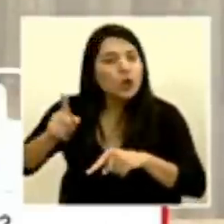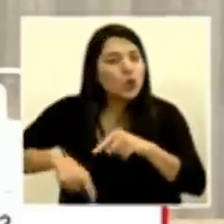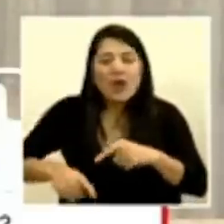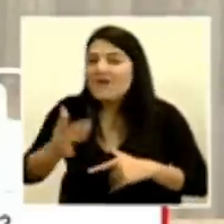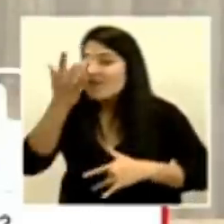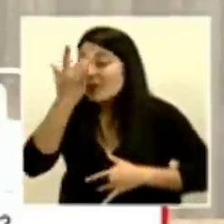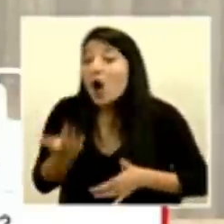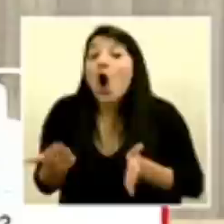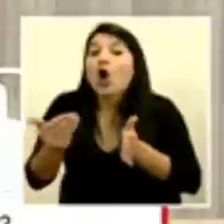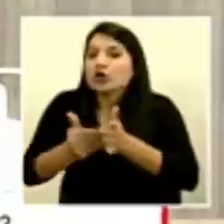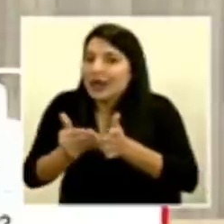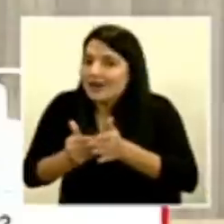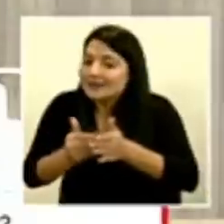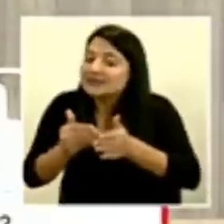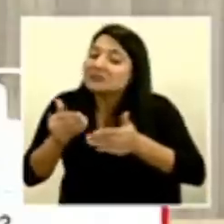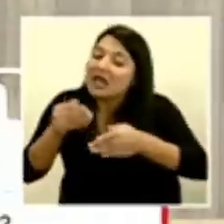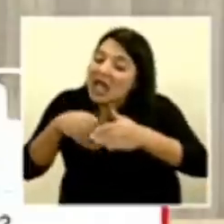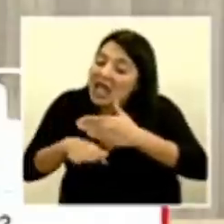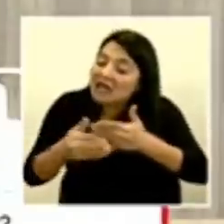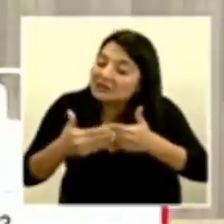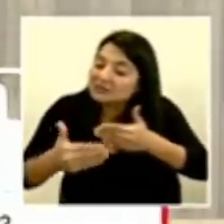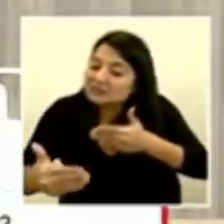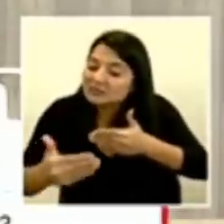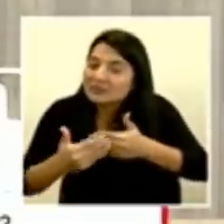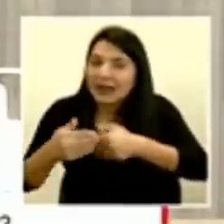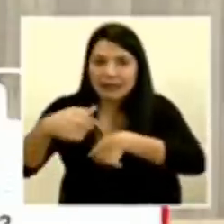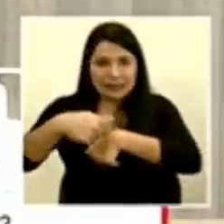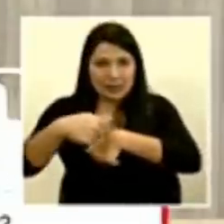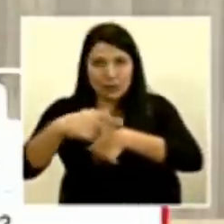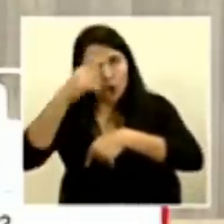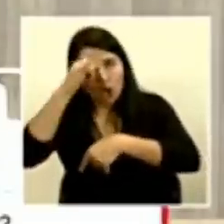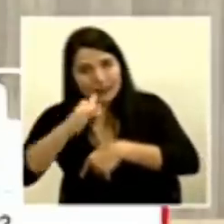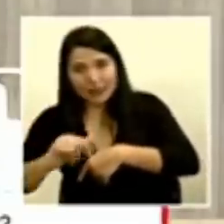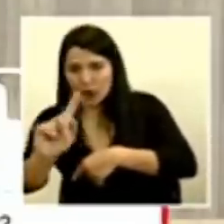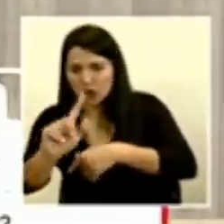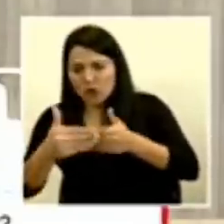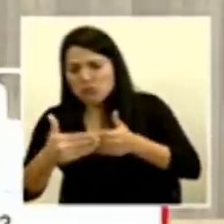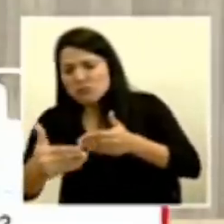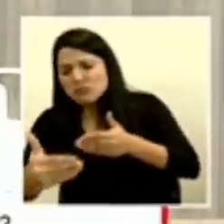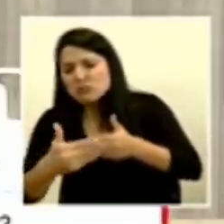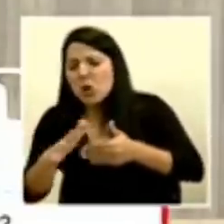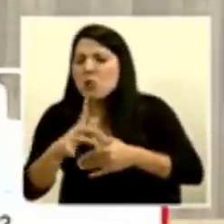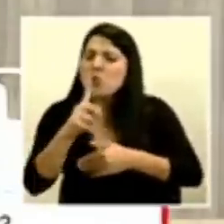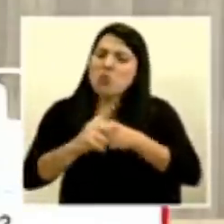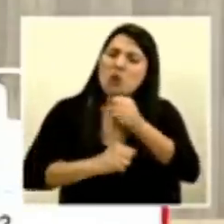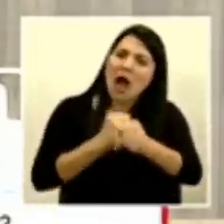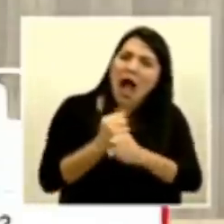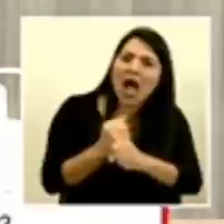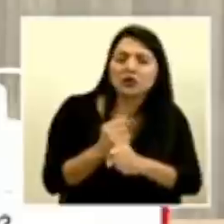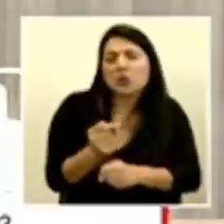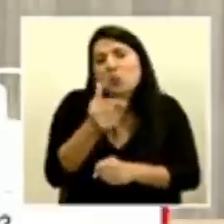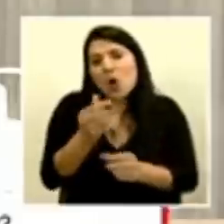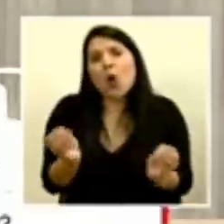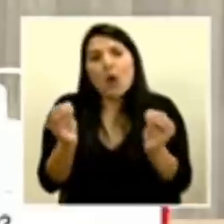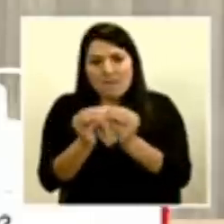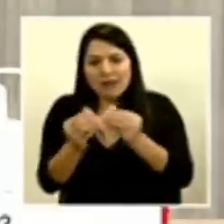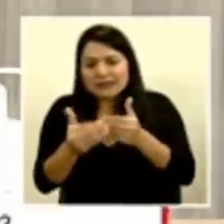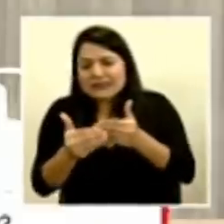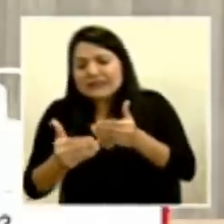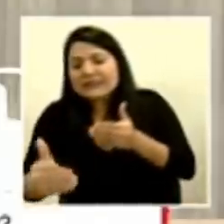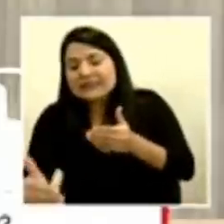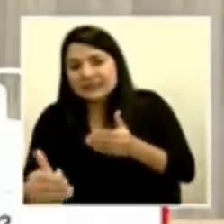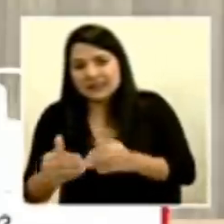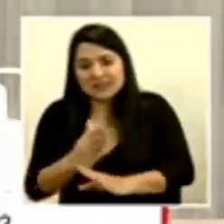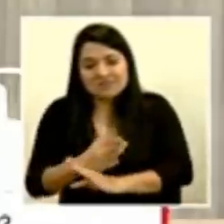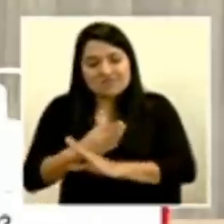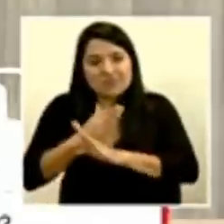en un tiempo que generalmente alcanza, en muchos casos, el año. O puede ser incluso un poquito más. En algunas personas puede ser un